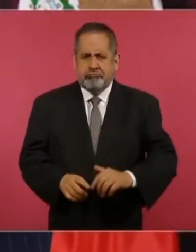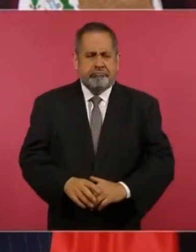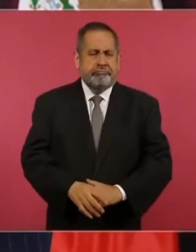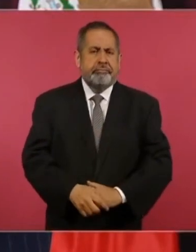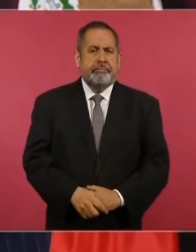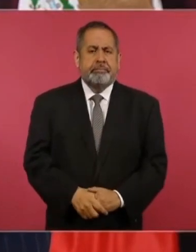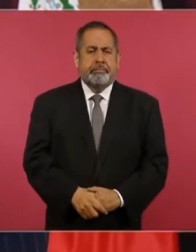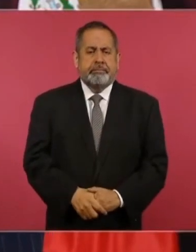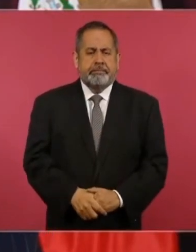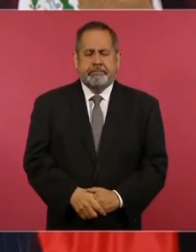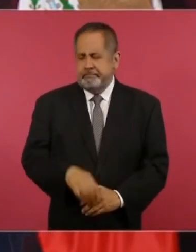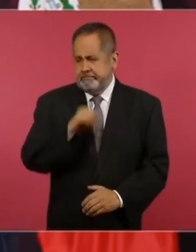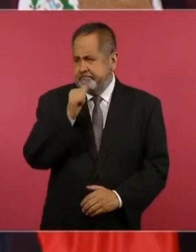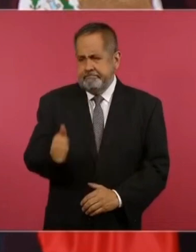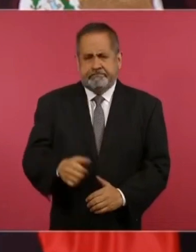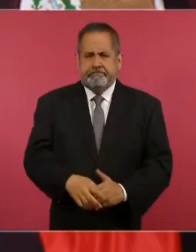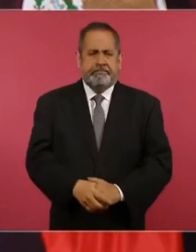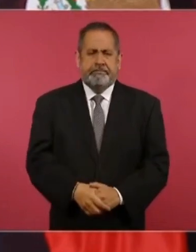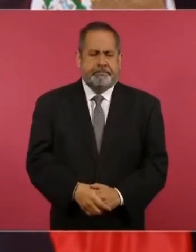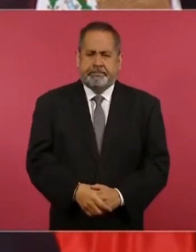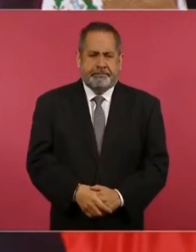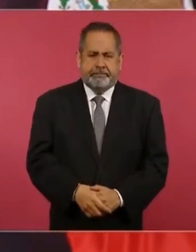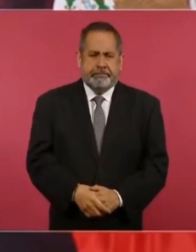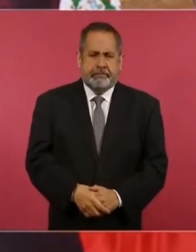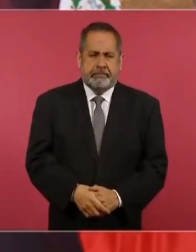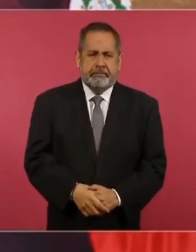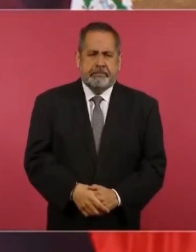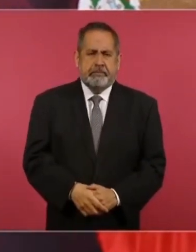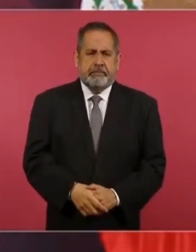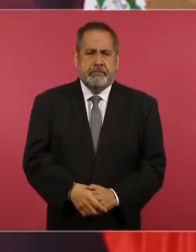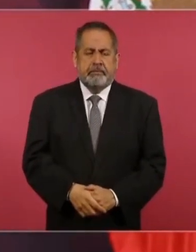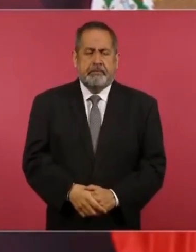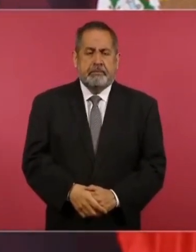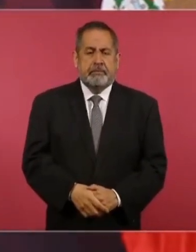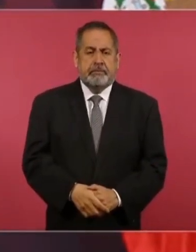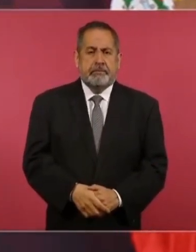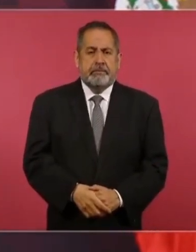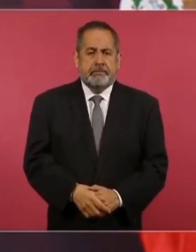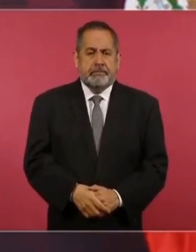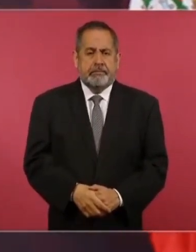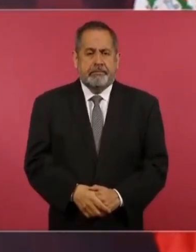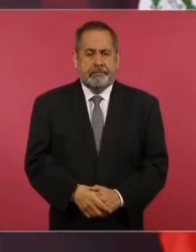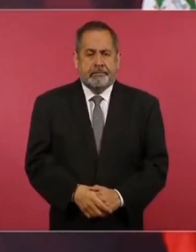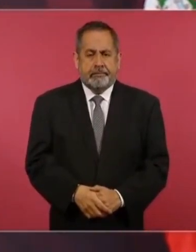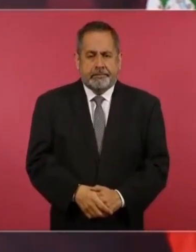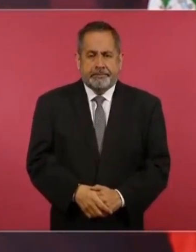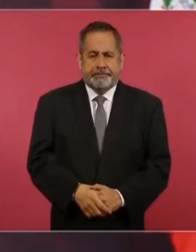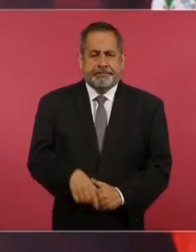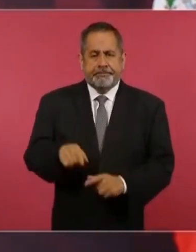nada es para